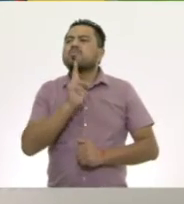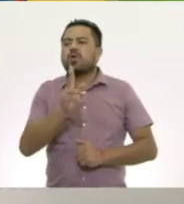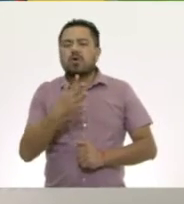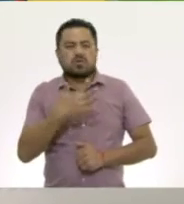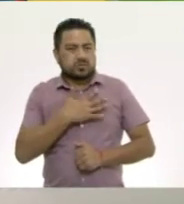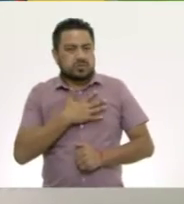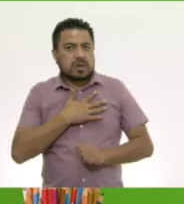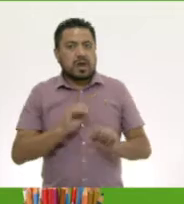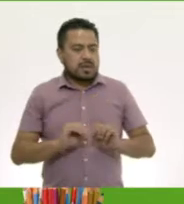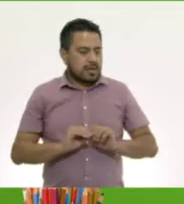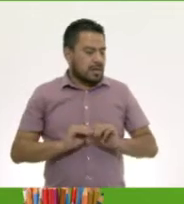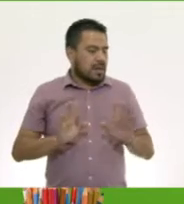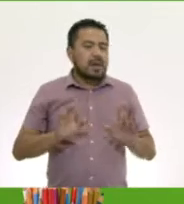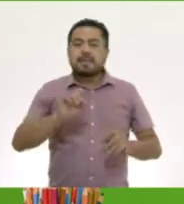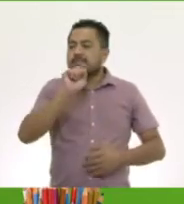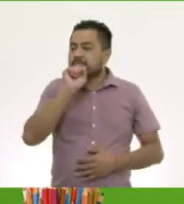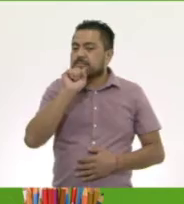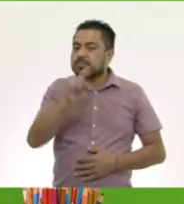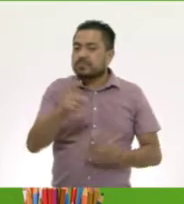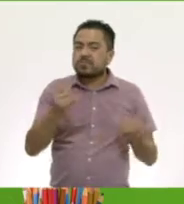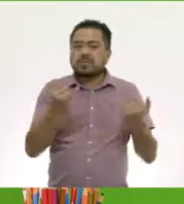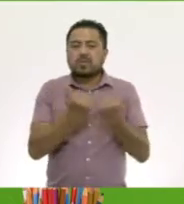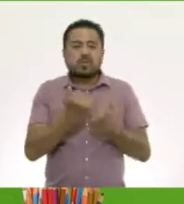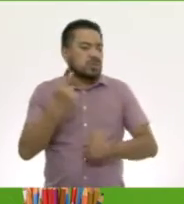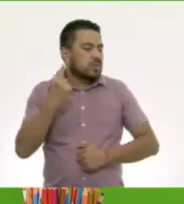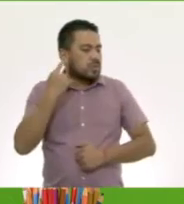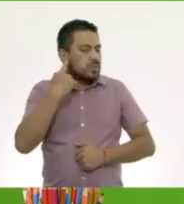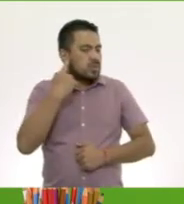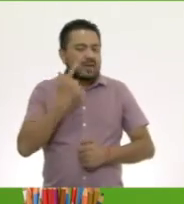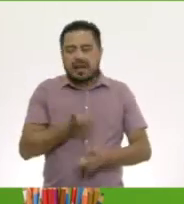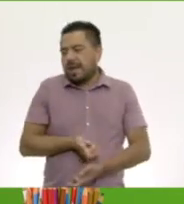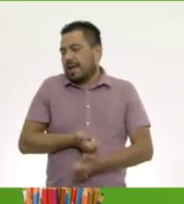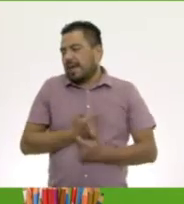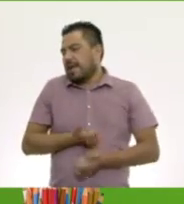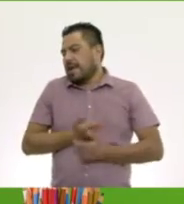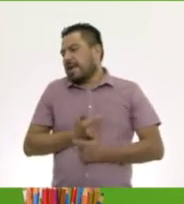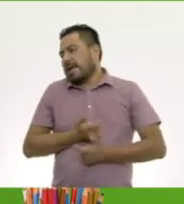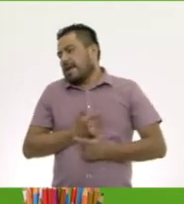¡Claro! O también con el sonido de tu risa.